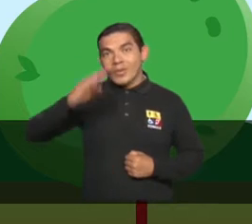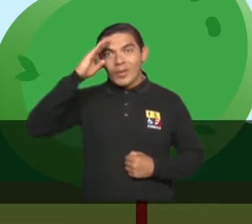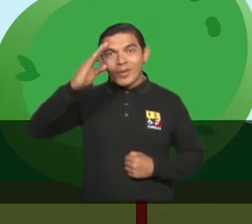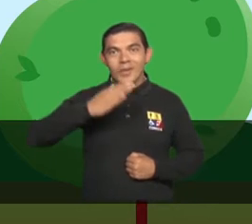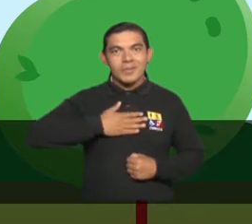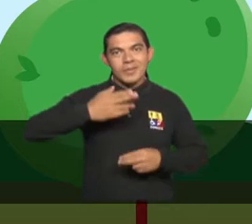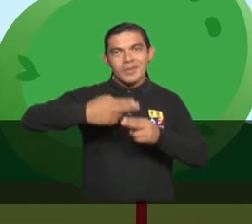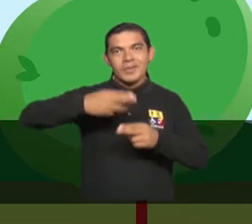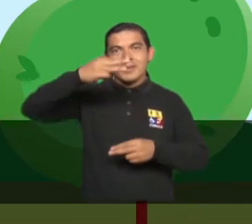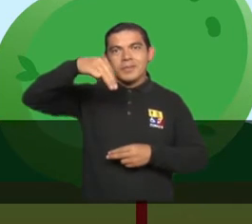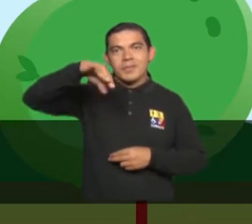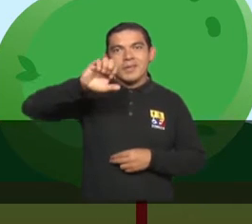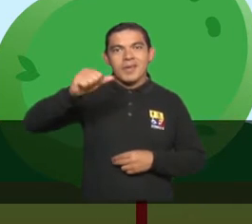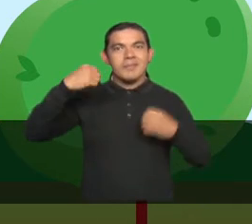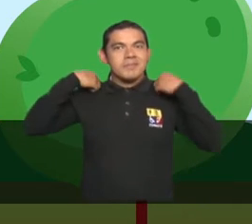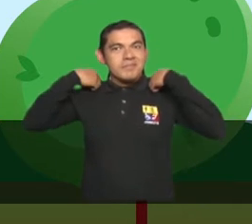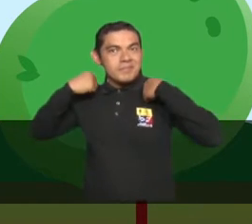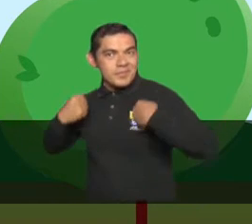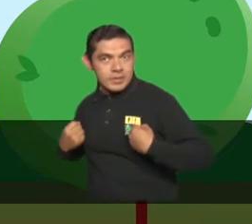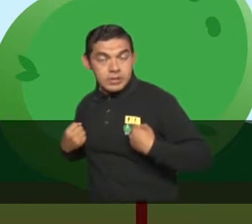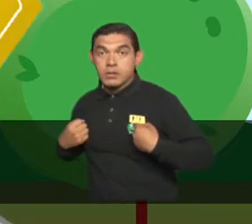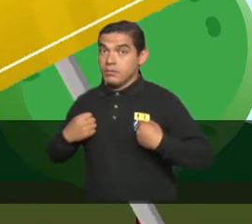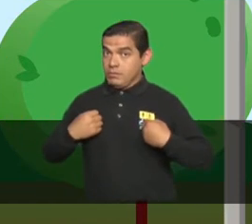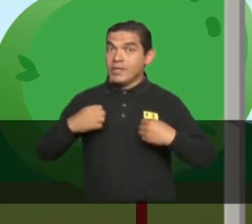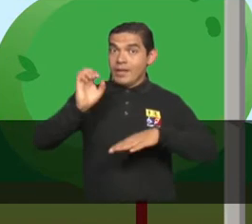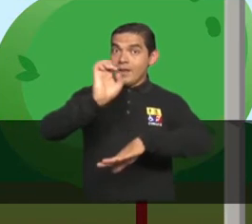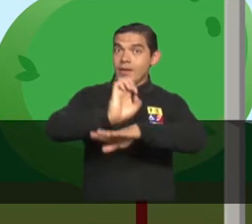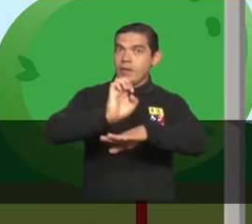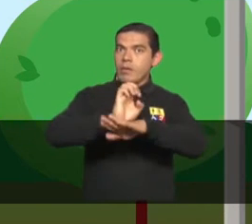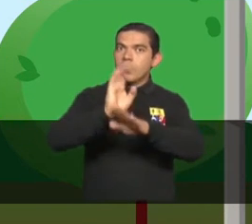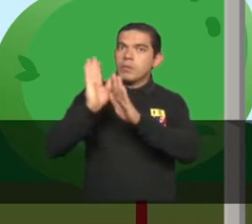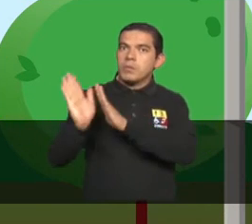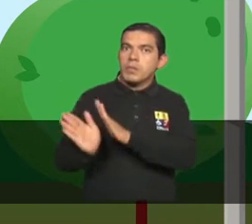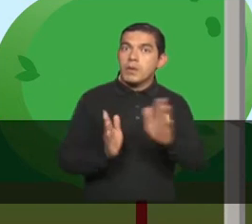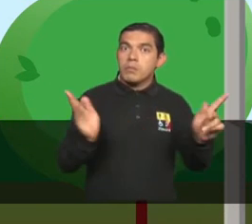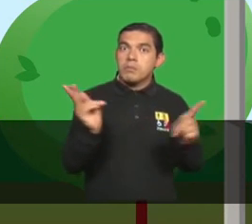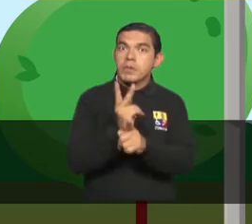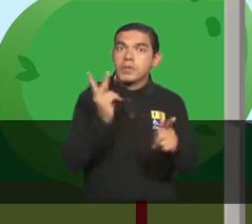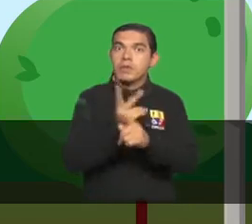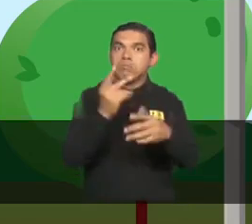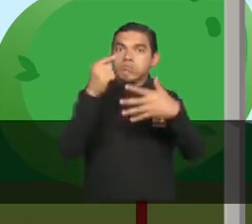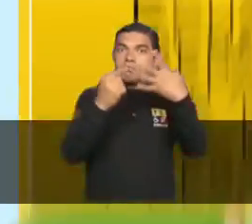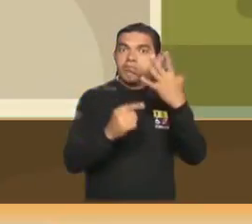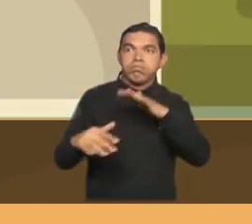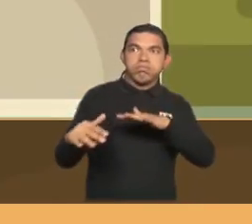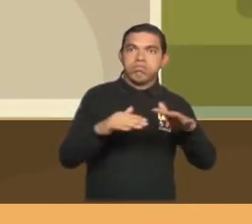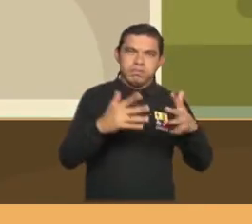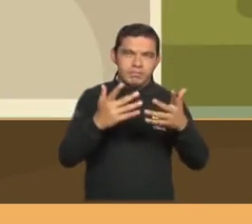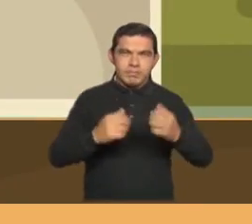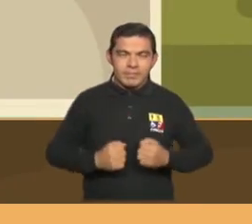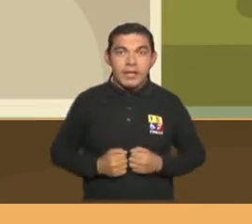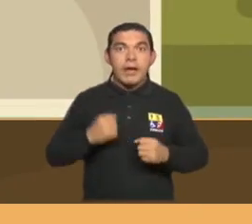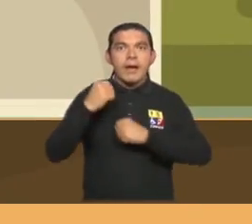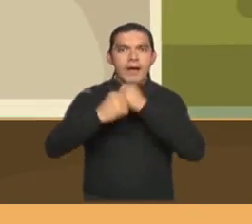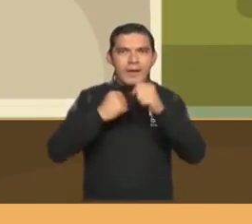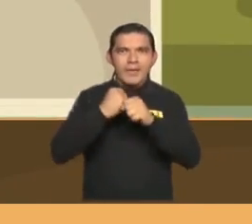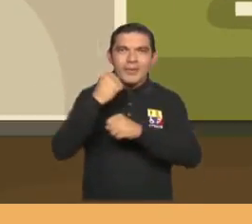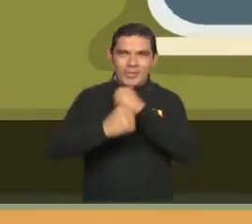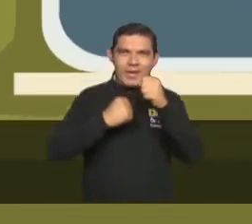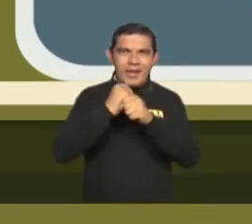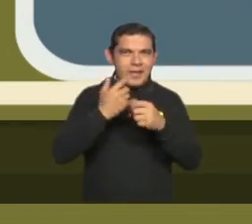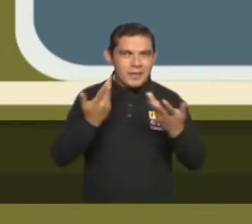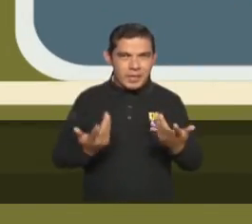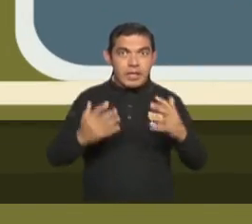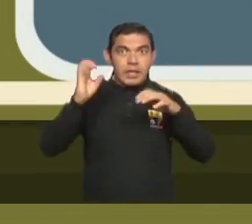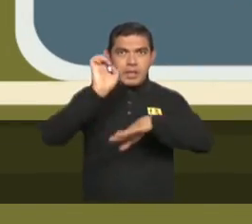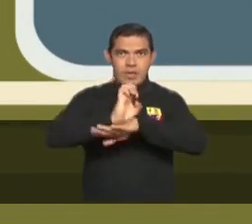Hola, soy Mía, la mochila. Ecuador, preparado ante riesgos y desastres. Cada año, Ecuador